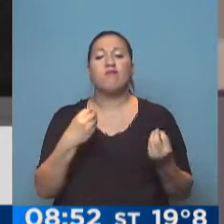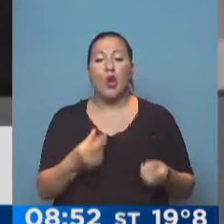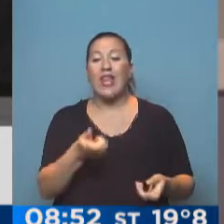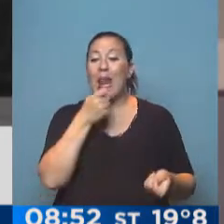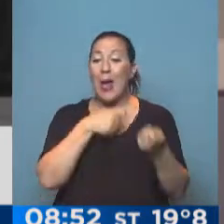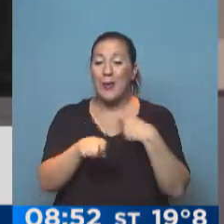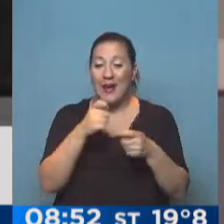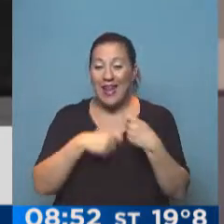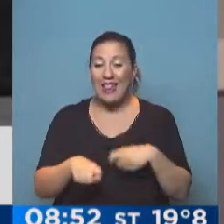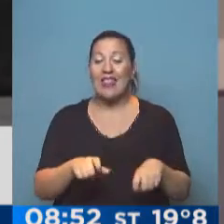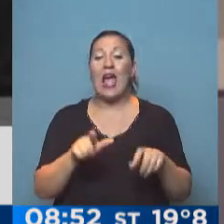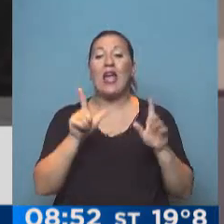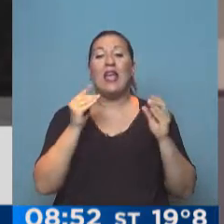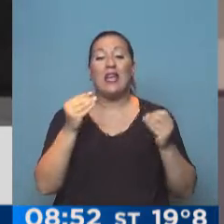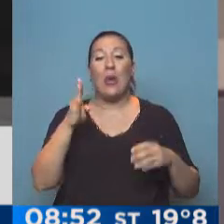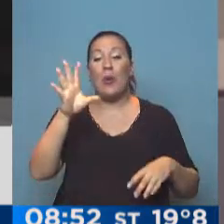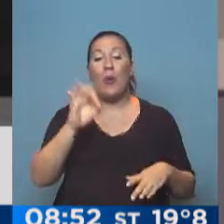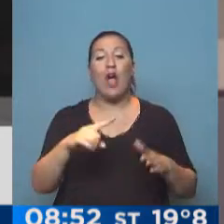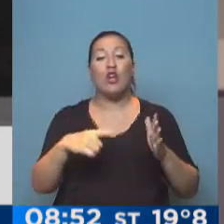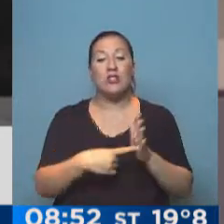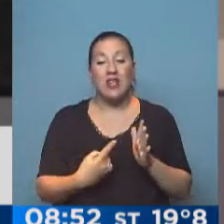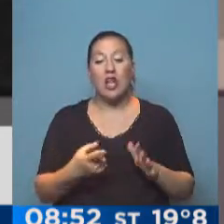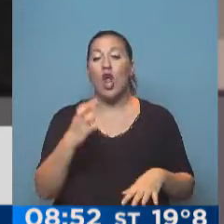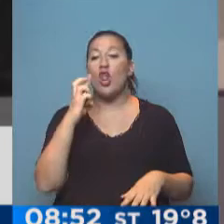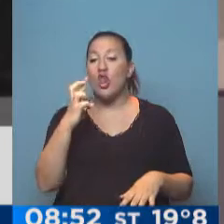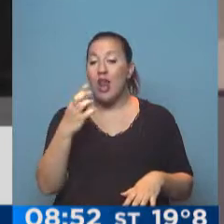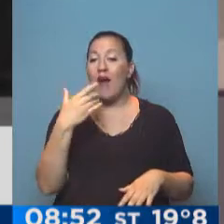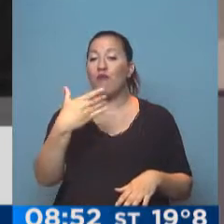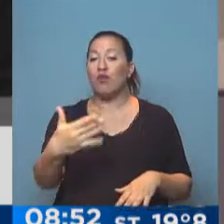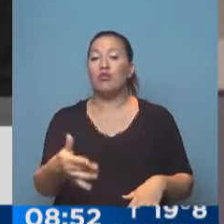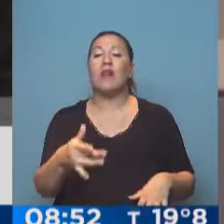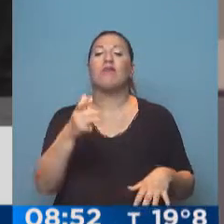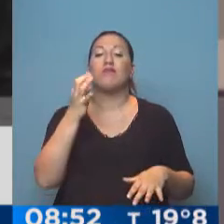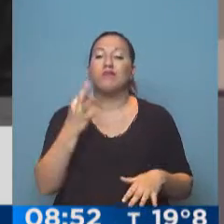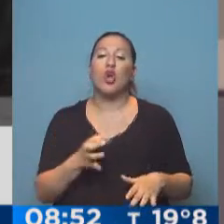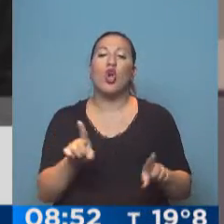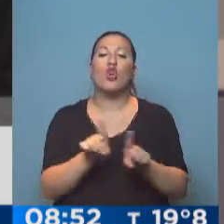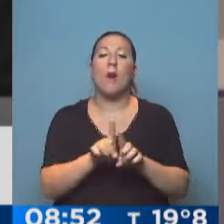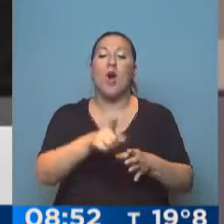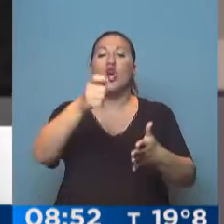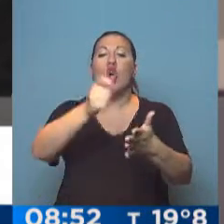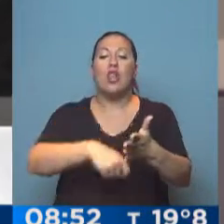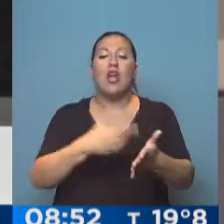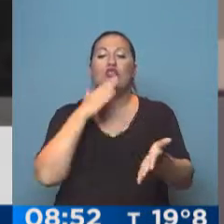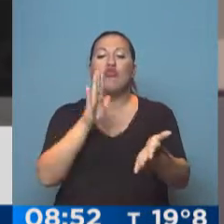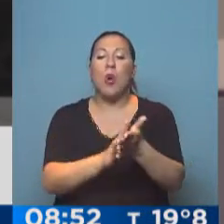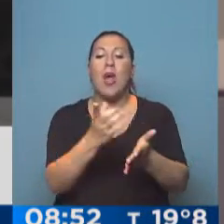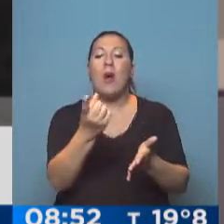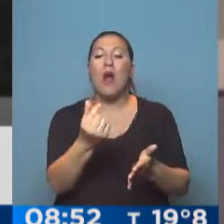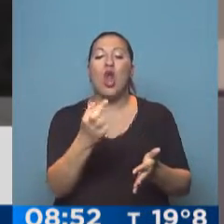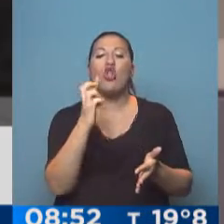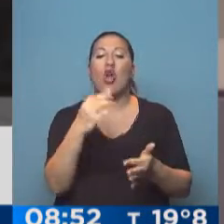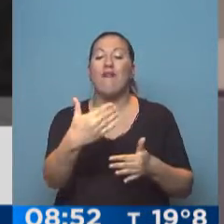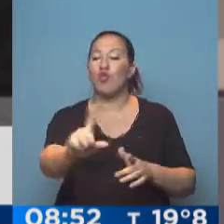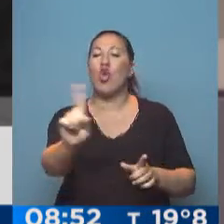ventas que está haciendo el Banco Central de dólar a futuro, que en realidad son contratos sobre el valor de dólar a futuro, porque no es que vende